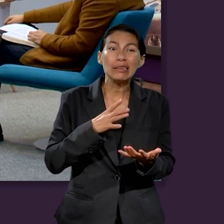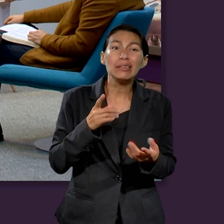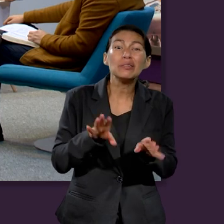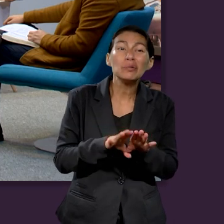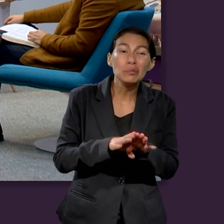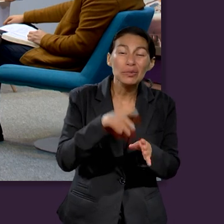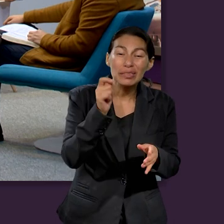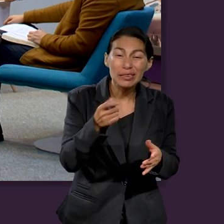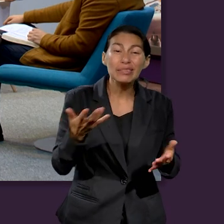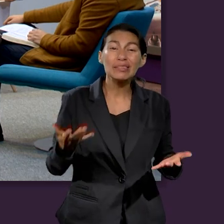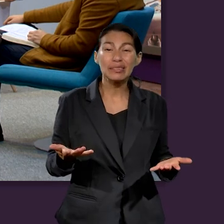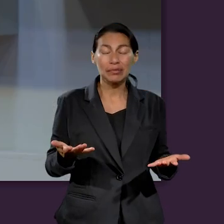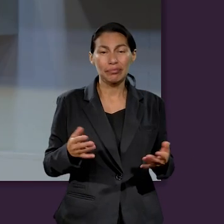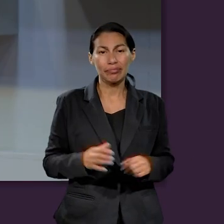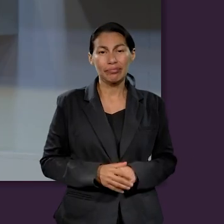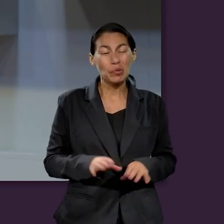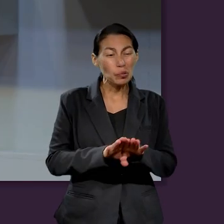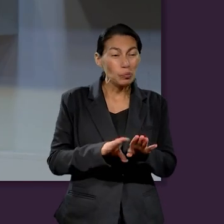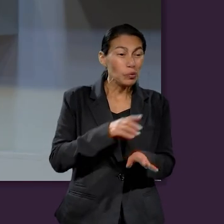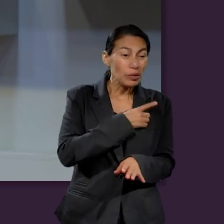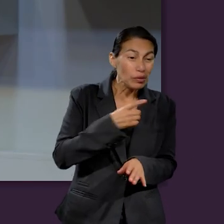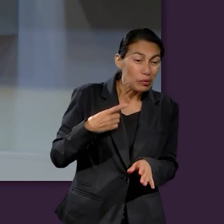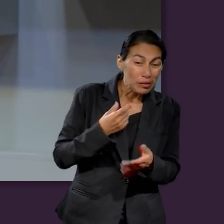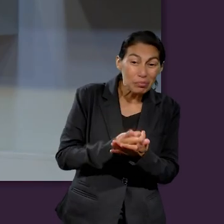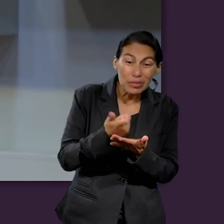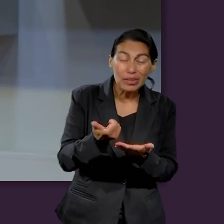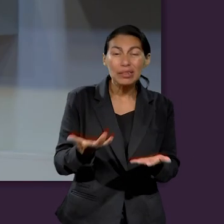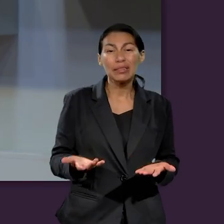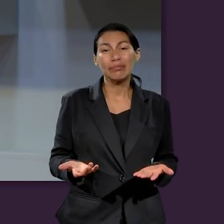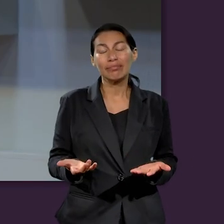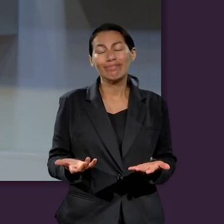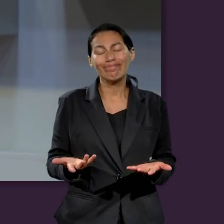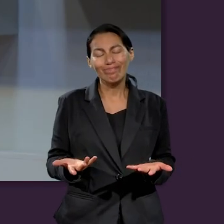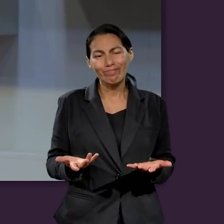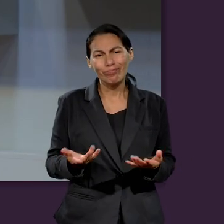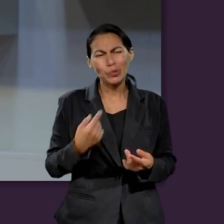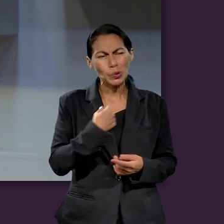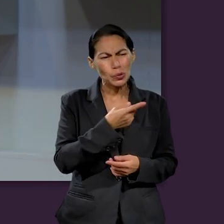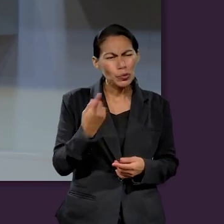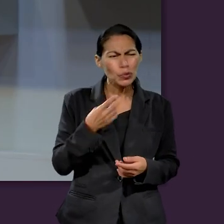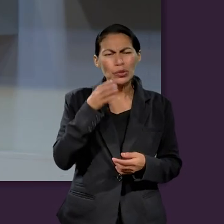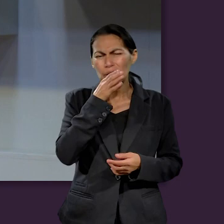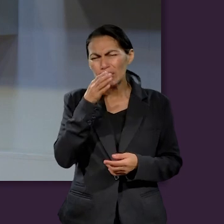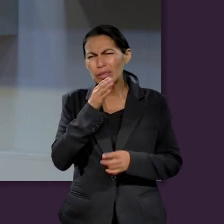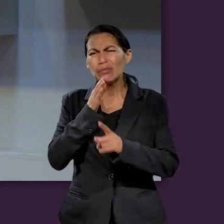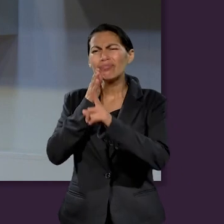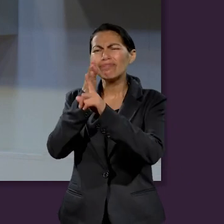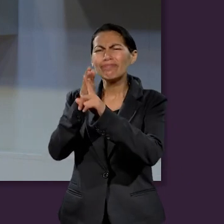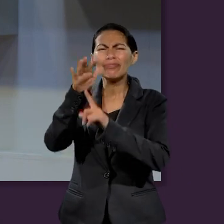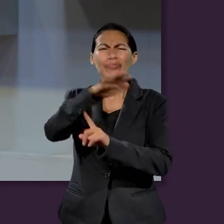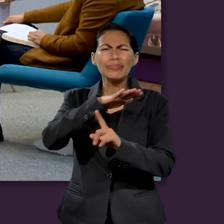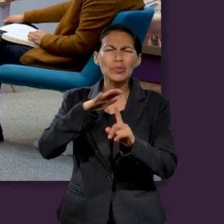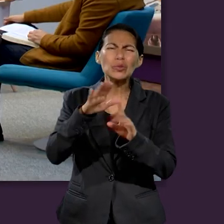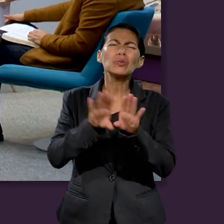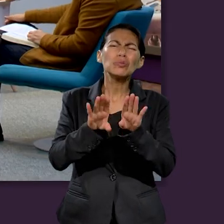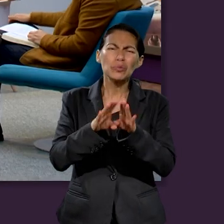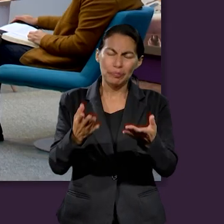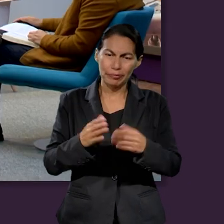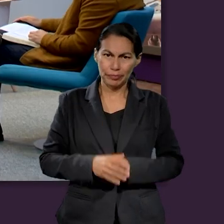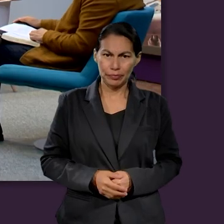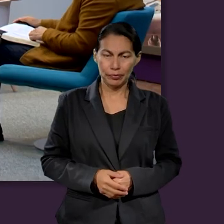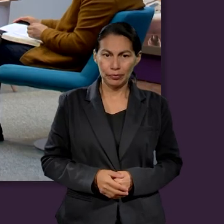aquellas personas que ya se encuentran en este asunto del manejo de sus deudas? ¿Qué podríamos decirles desde una cosmovisión cristiana?